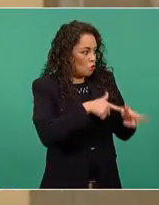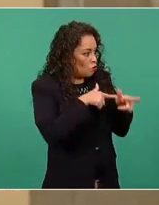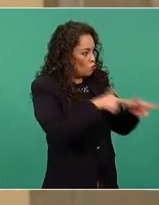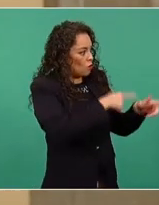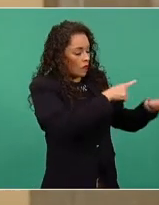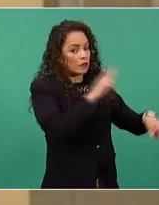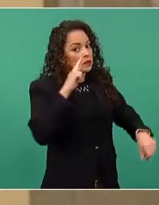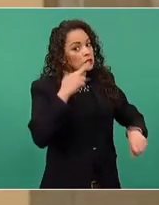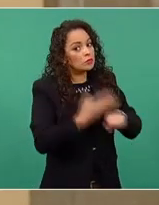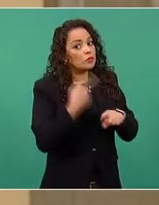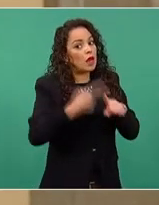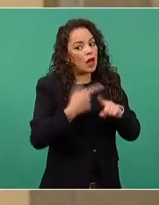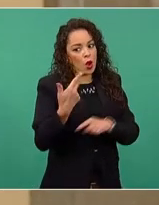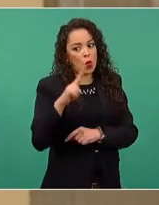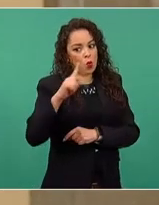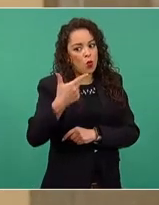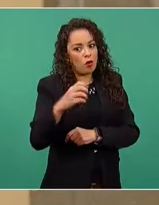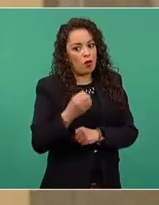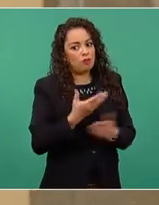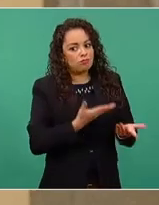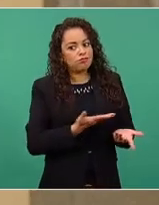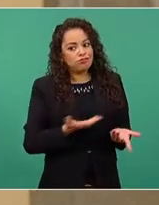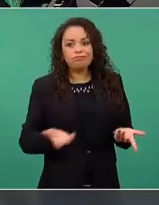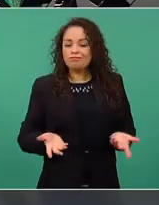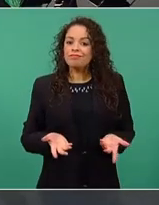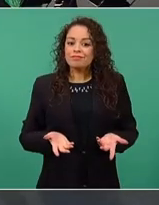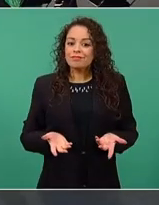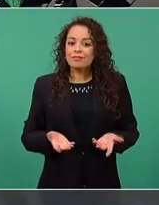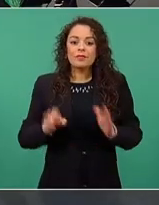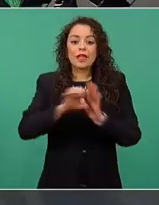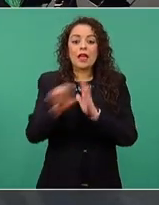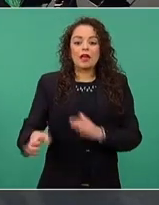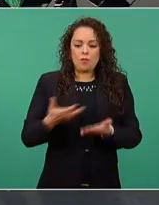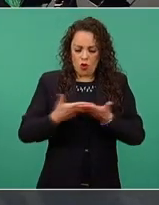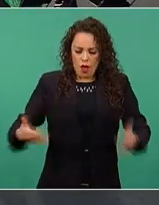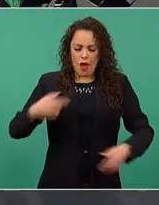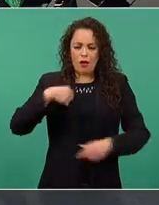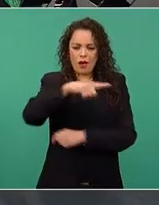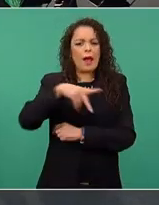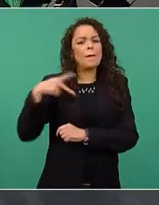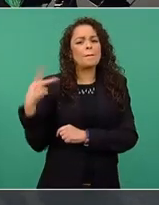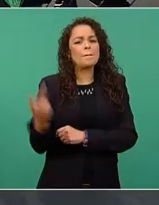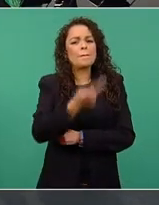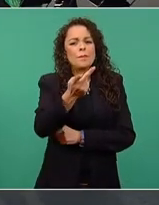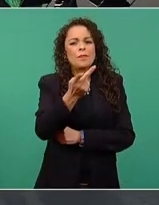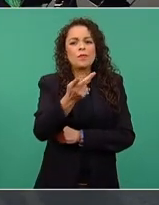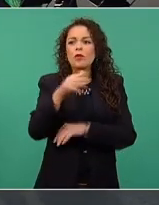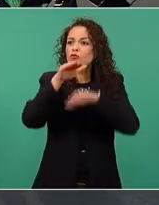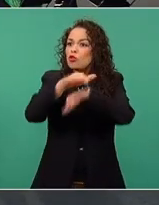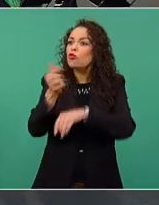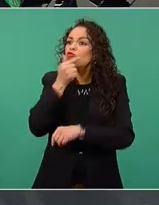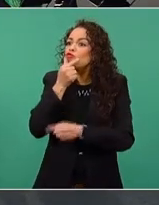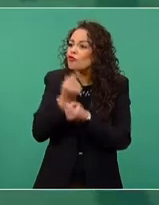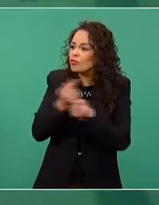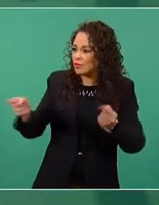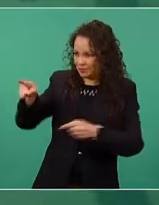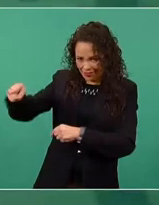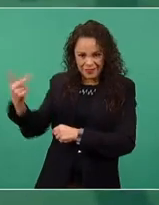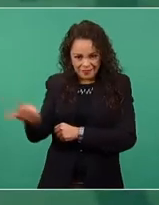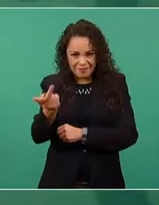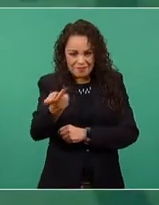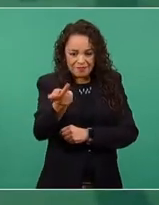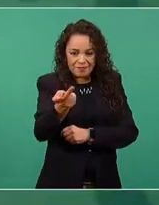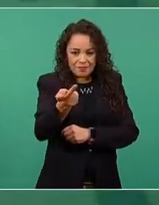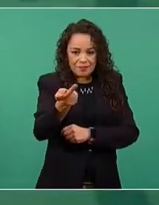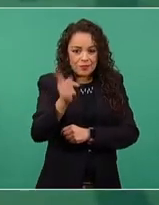esto. Por ejemplo, esta pregunta de ahora, de los niños, que